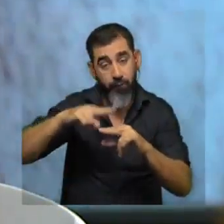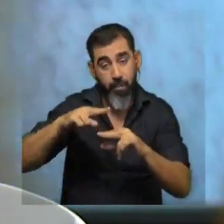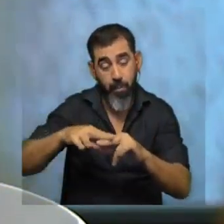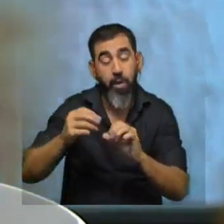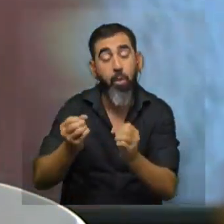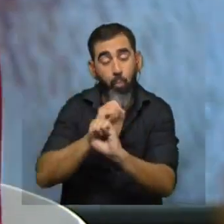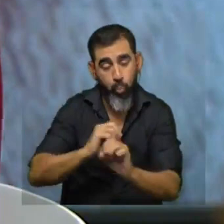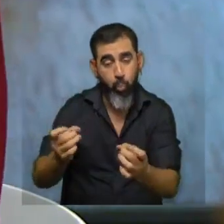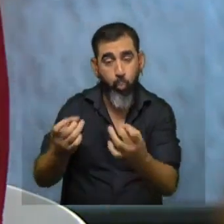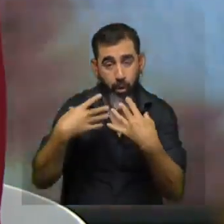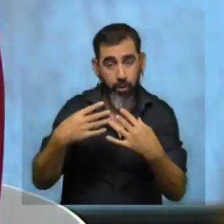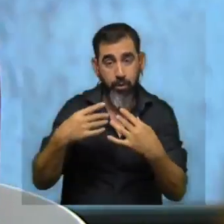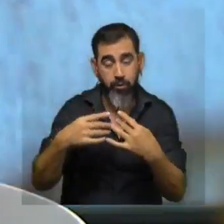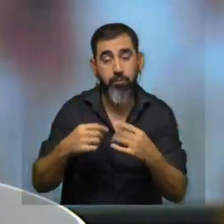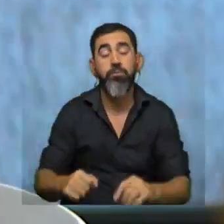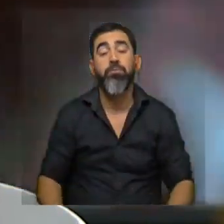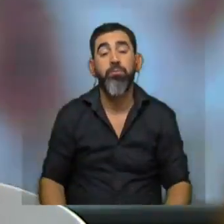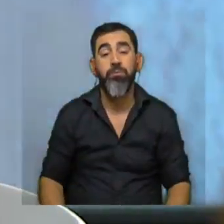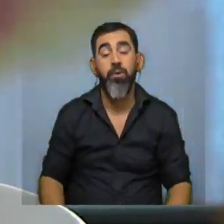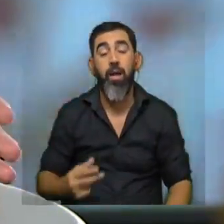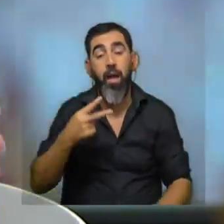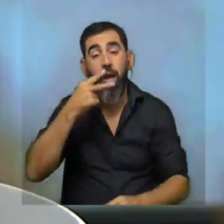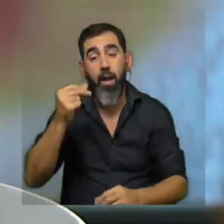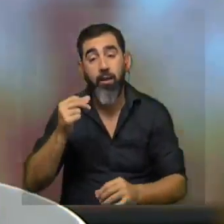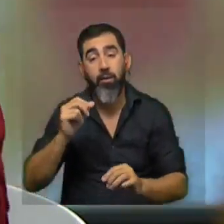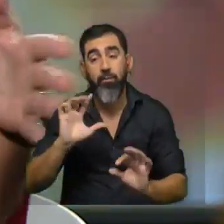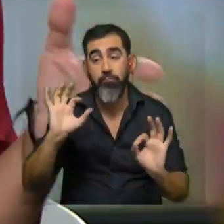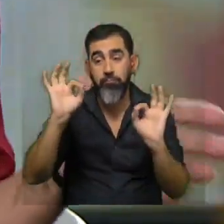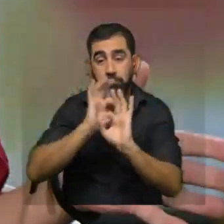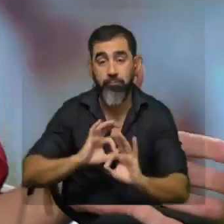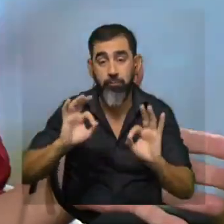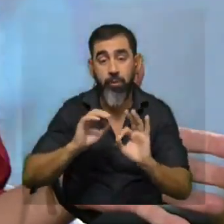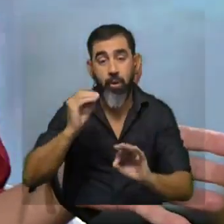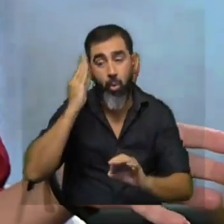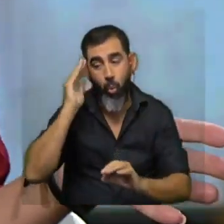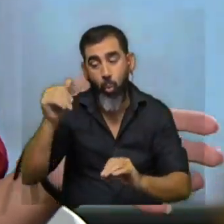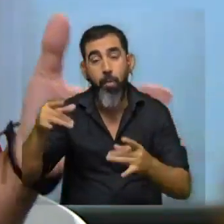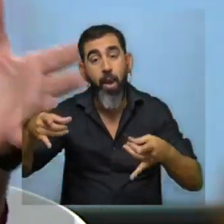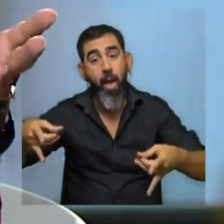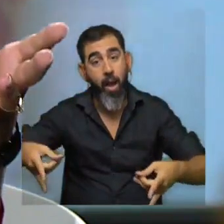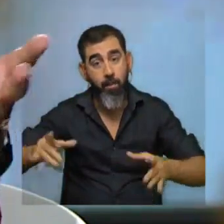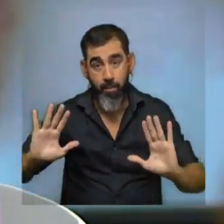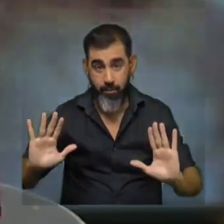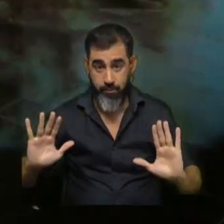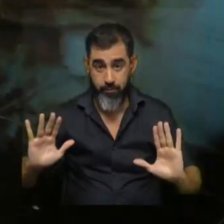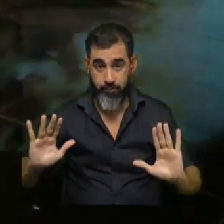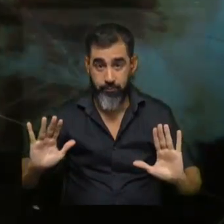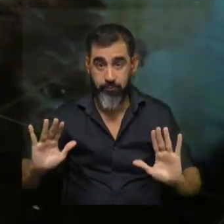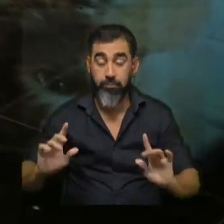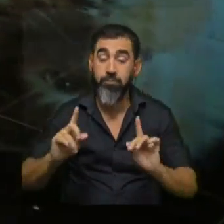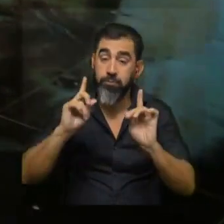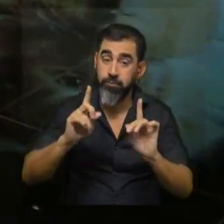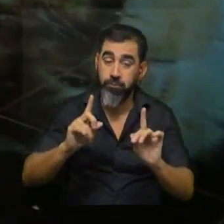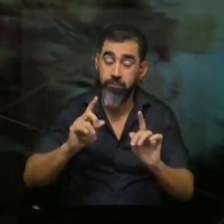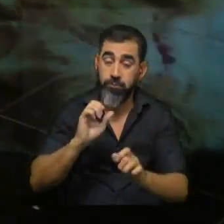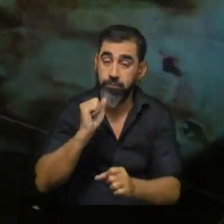infectocontagiosas muchas de ellas son zoonosis y son gatos que además nos reportan en la tesis que duermen en la cama entonces bueno hay que también ahí